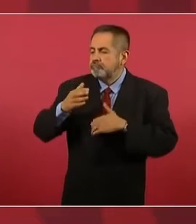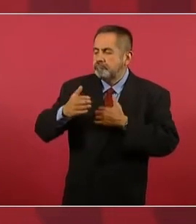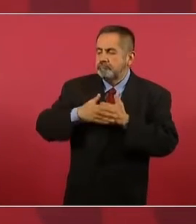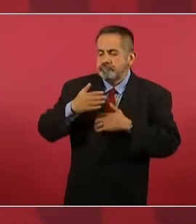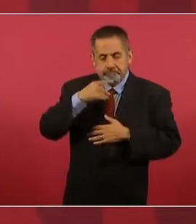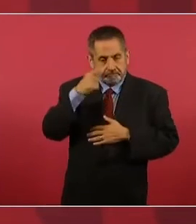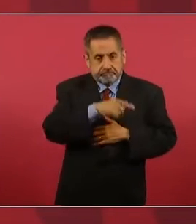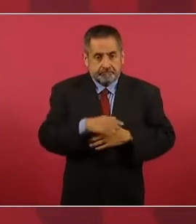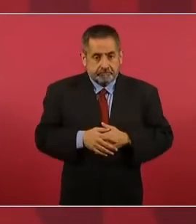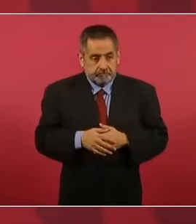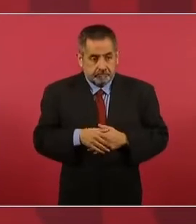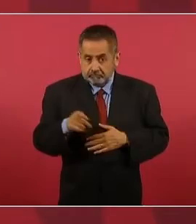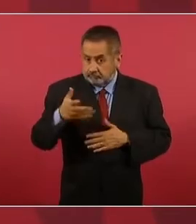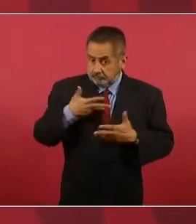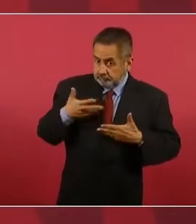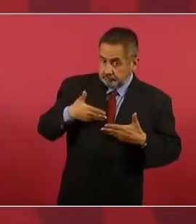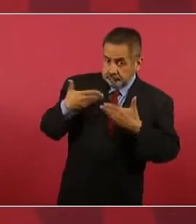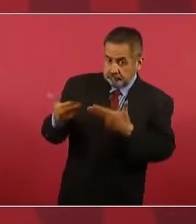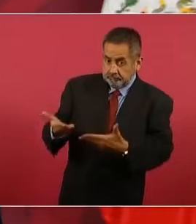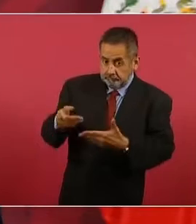¿Le tenías confianza?